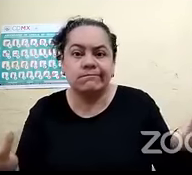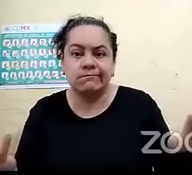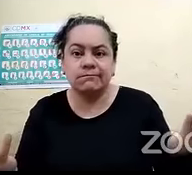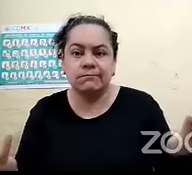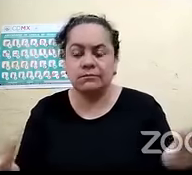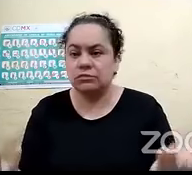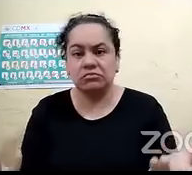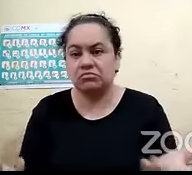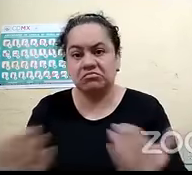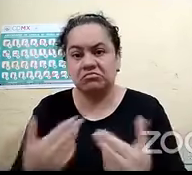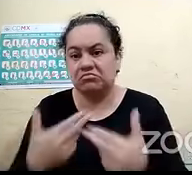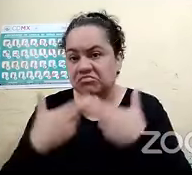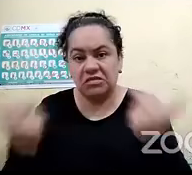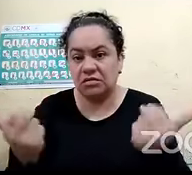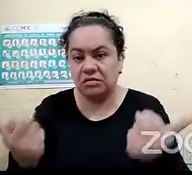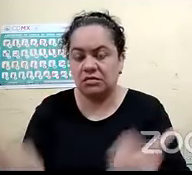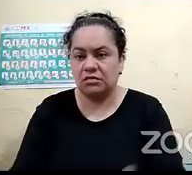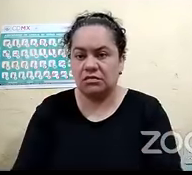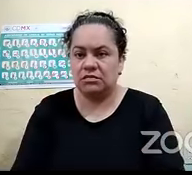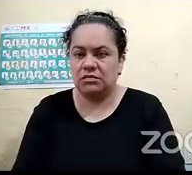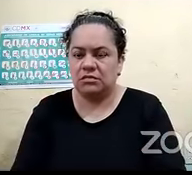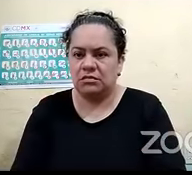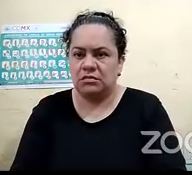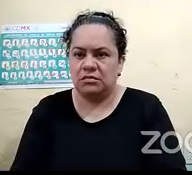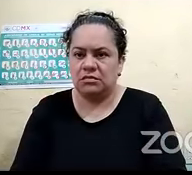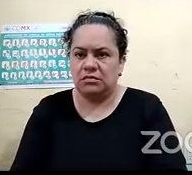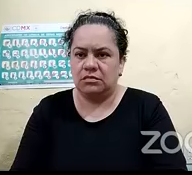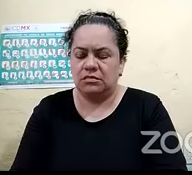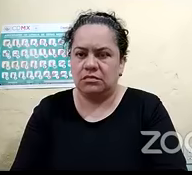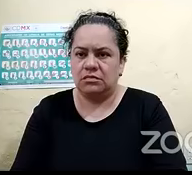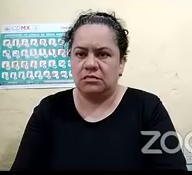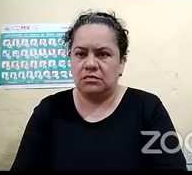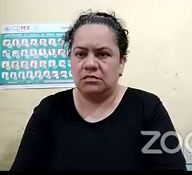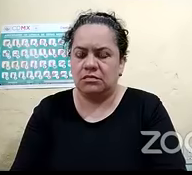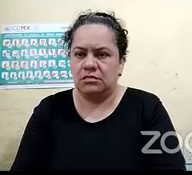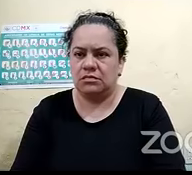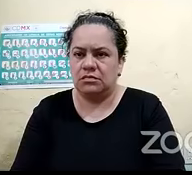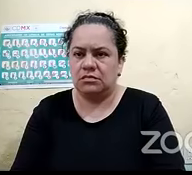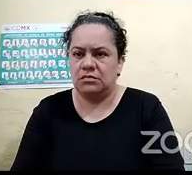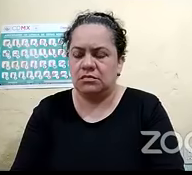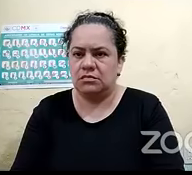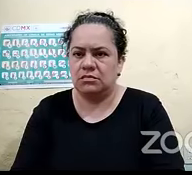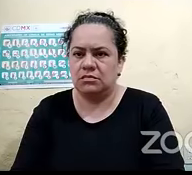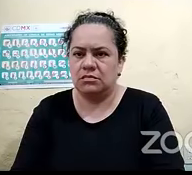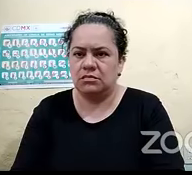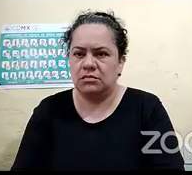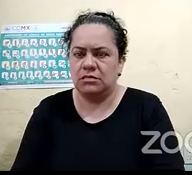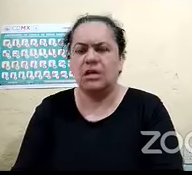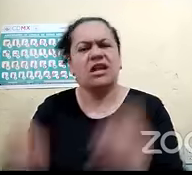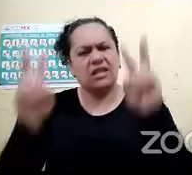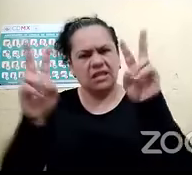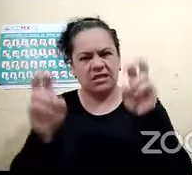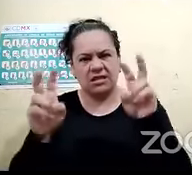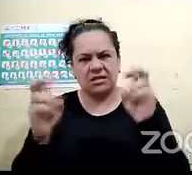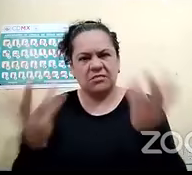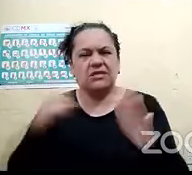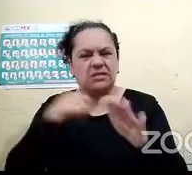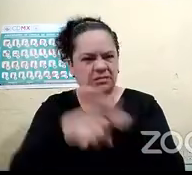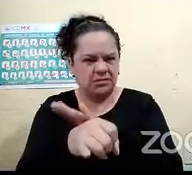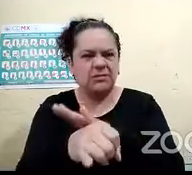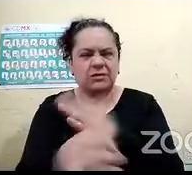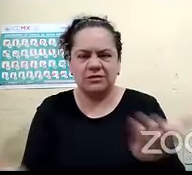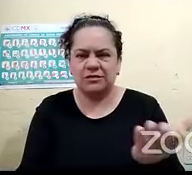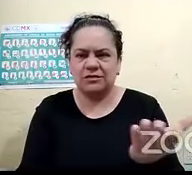y y y ahorita igual por eso les decía voy a a tocar un poquito más sobre ahondar sobre las respuestas que nos